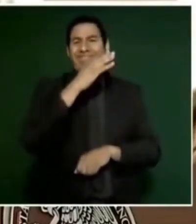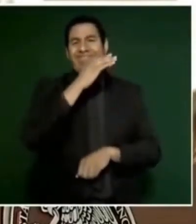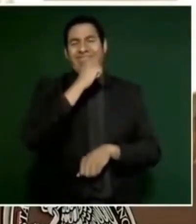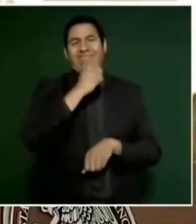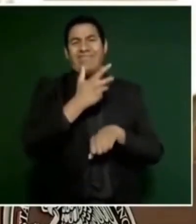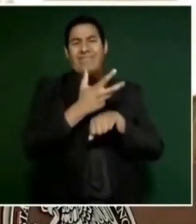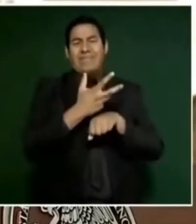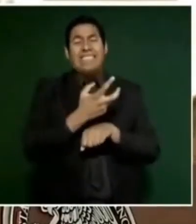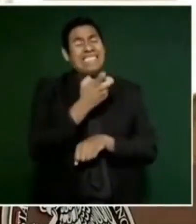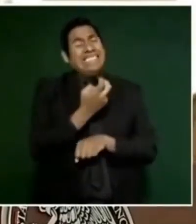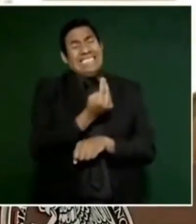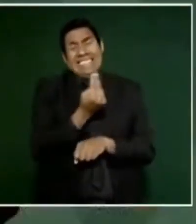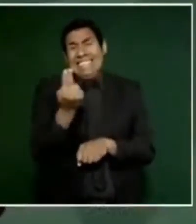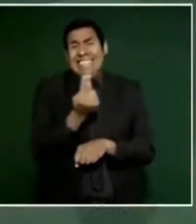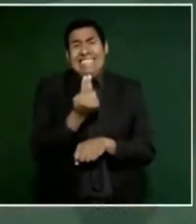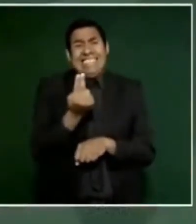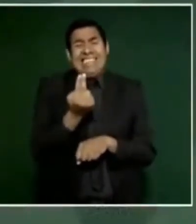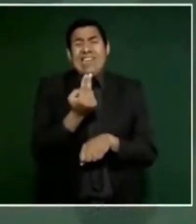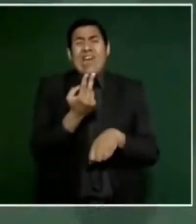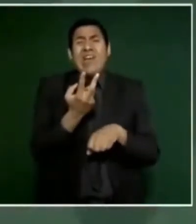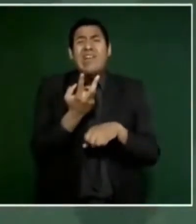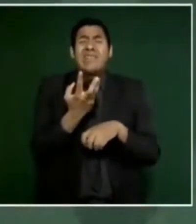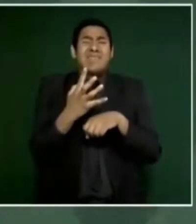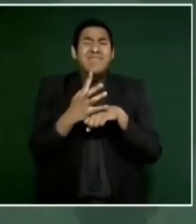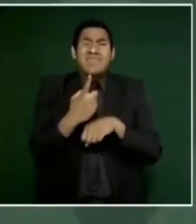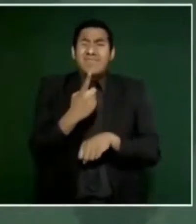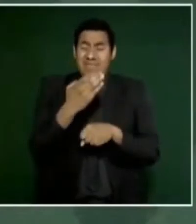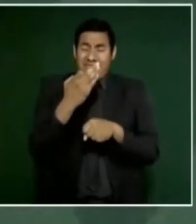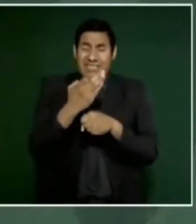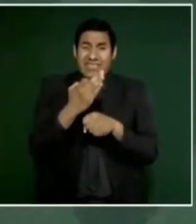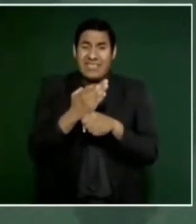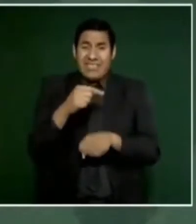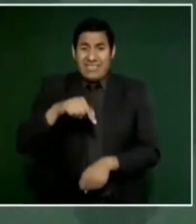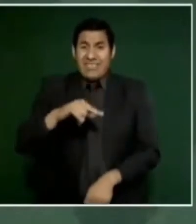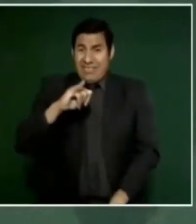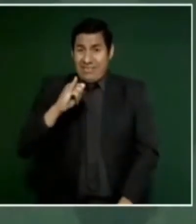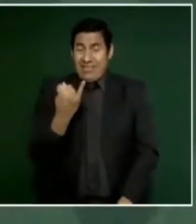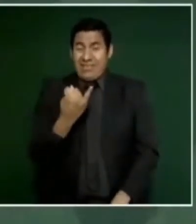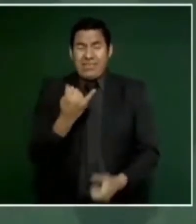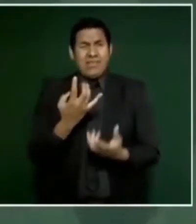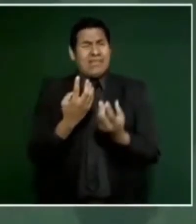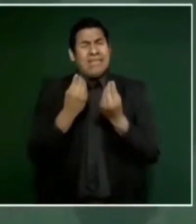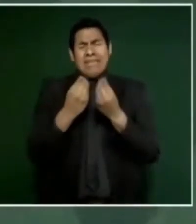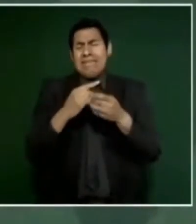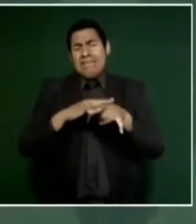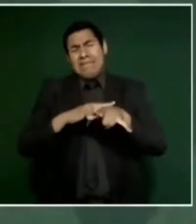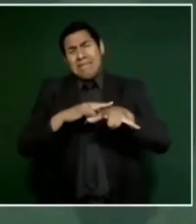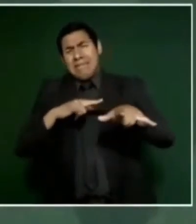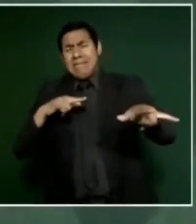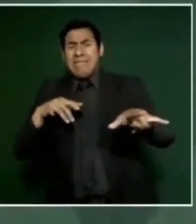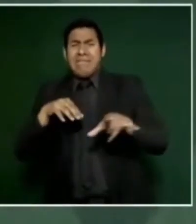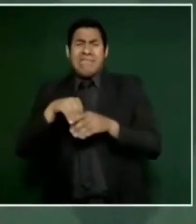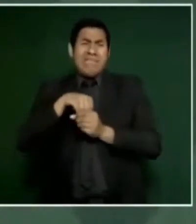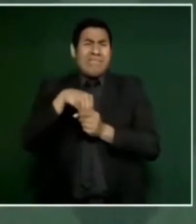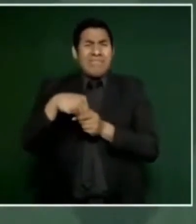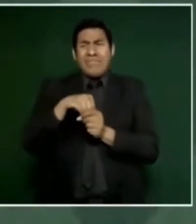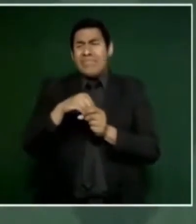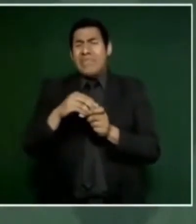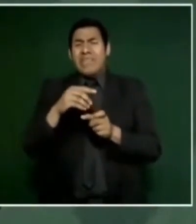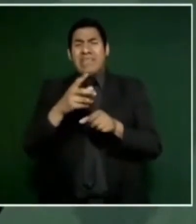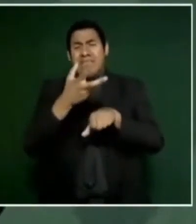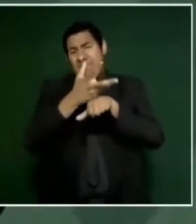por el incremento ya del tráfico y de mercancías en esta